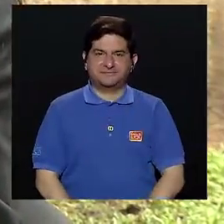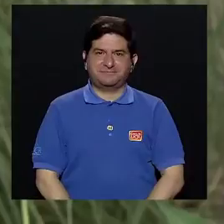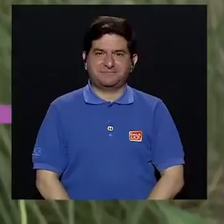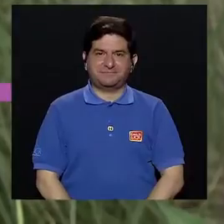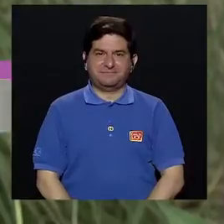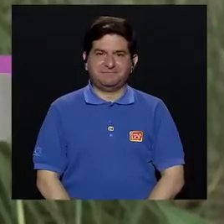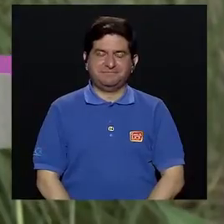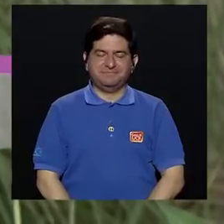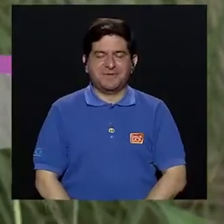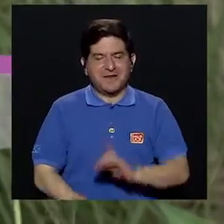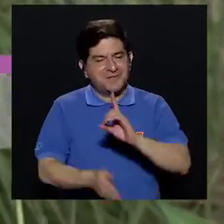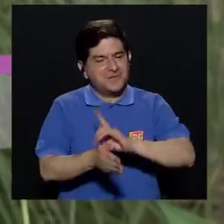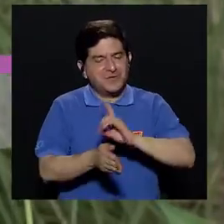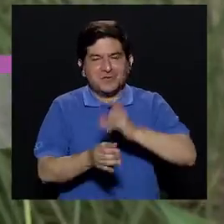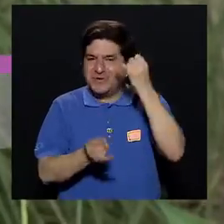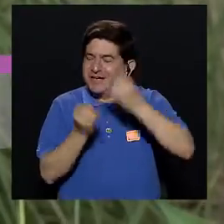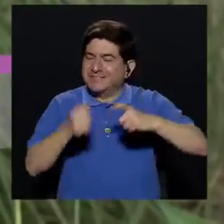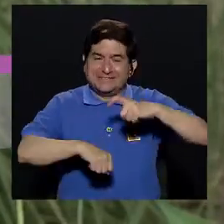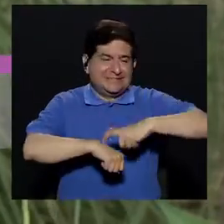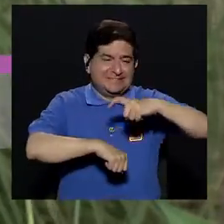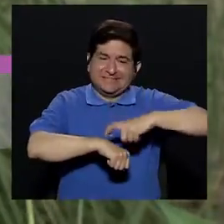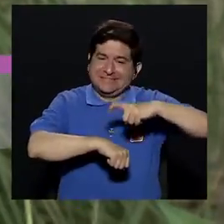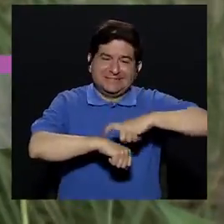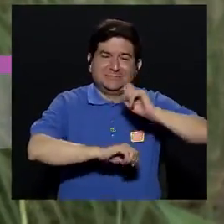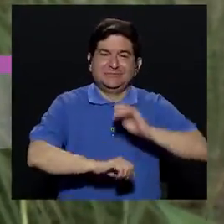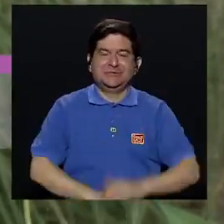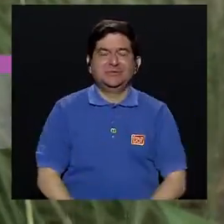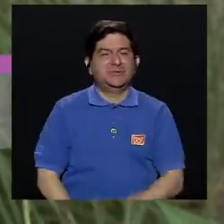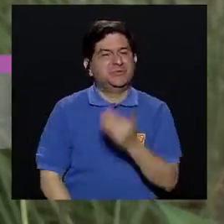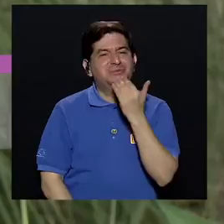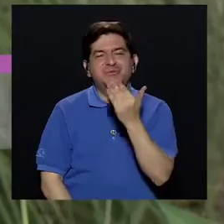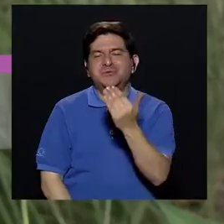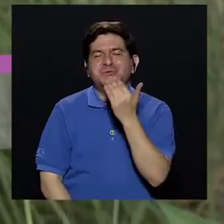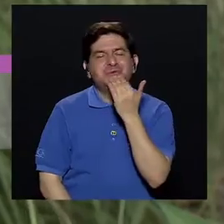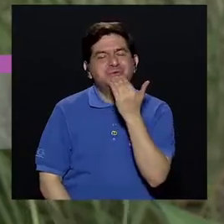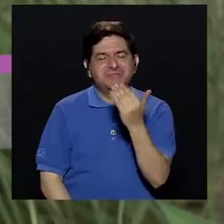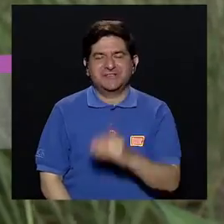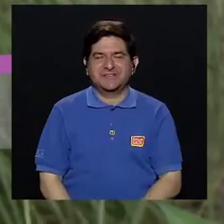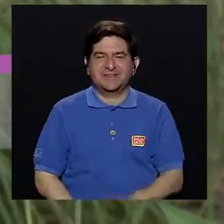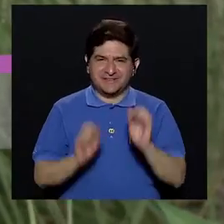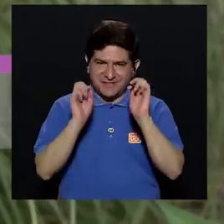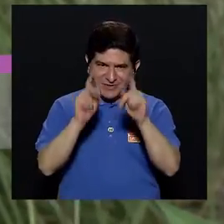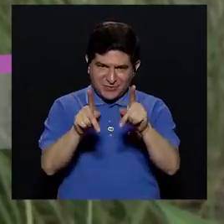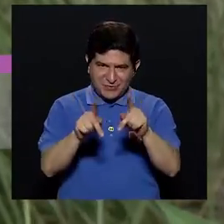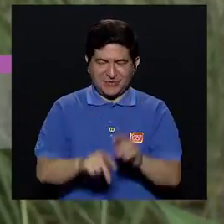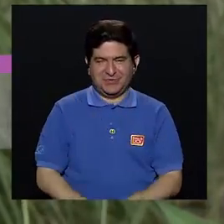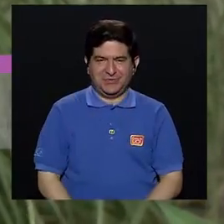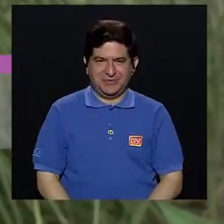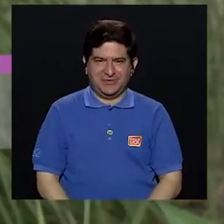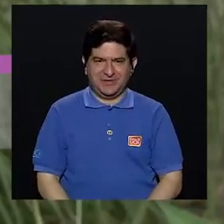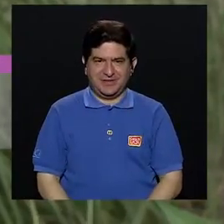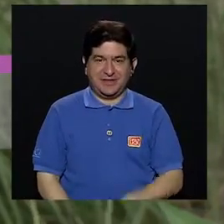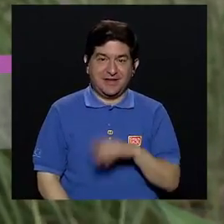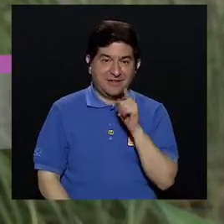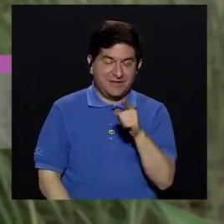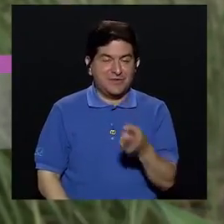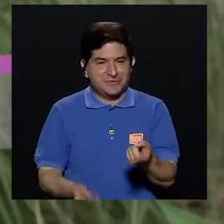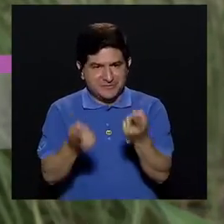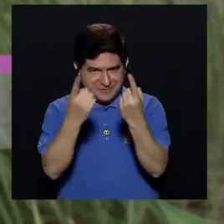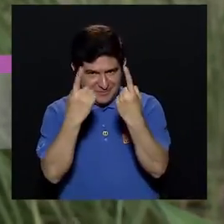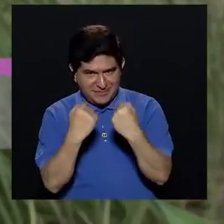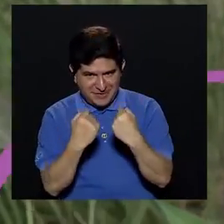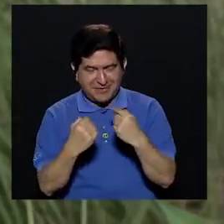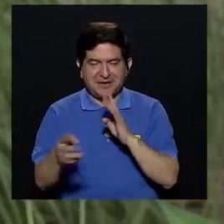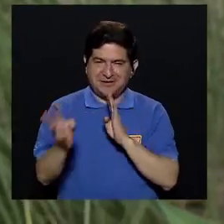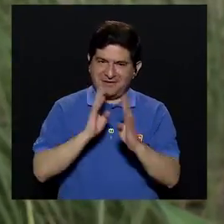bueno doctora se nos fue el ratito agradecerle muchísimo este espacio que haya sacado pues el rato